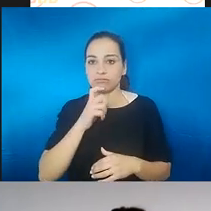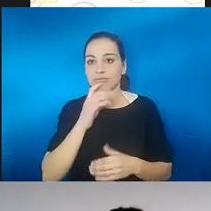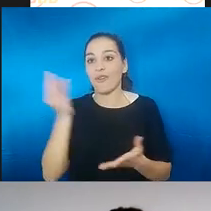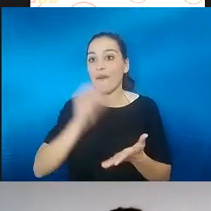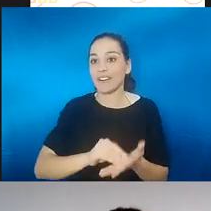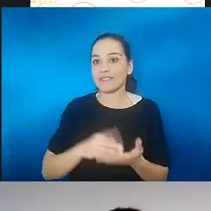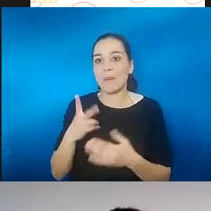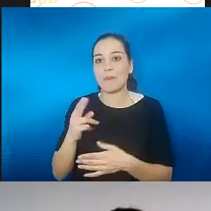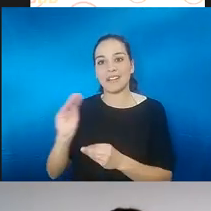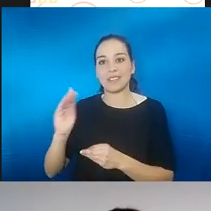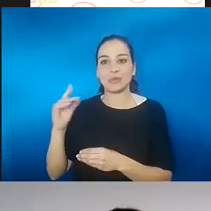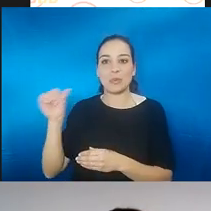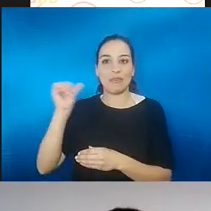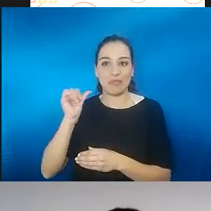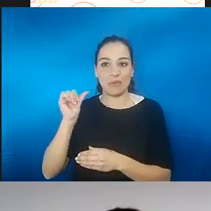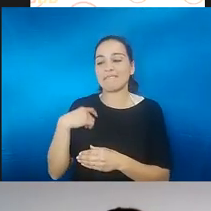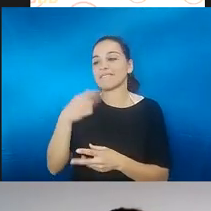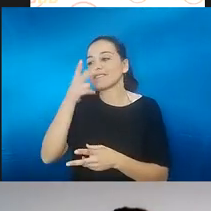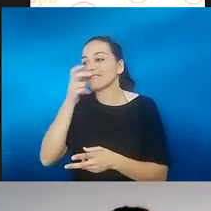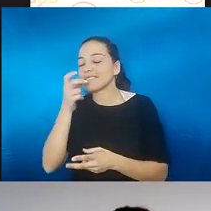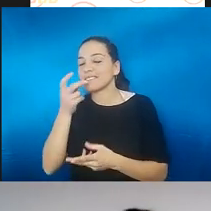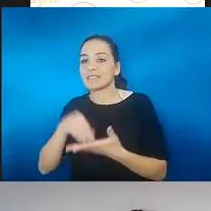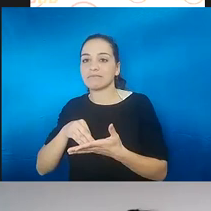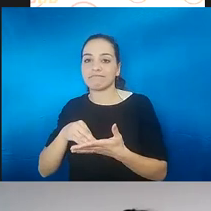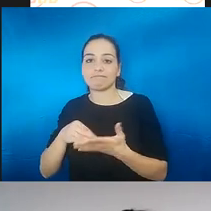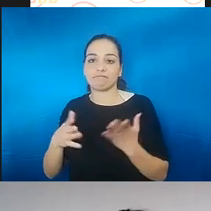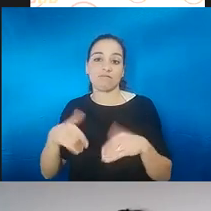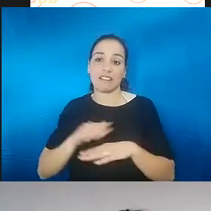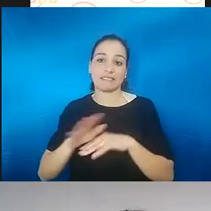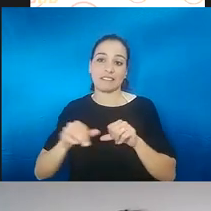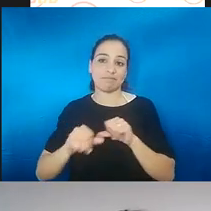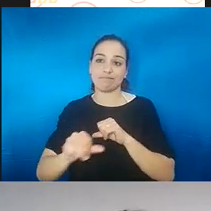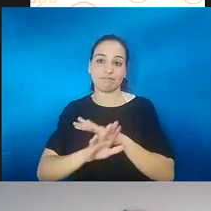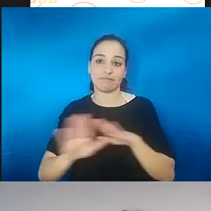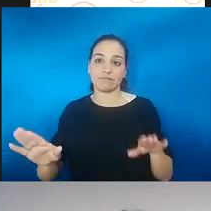tu pareja, de hecho afecta también en las relaciones sociales y sexuales.